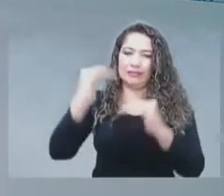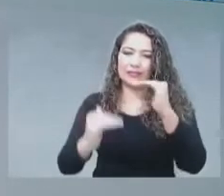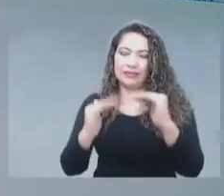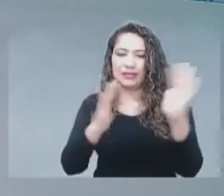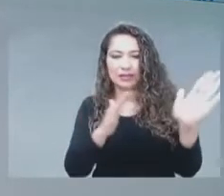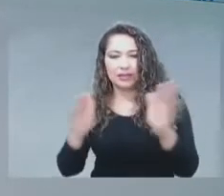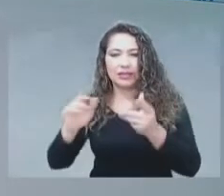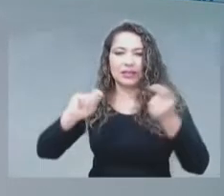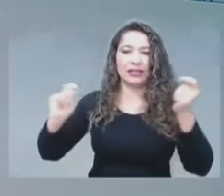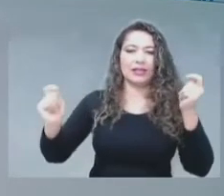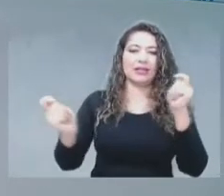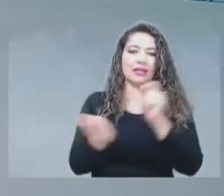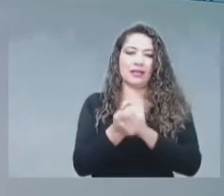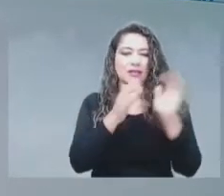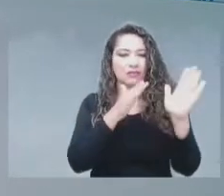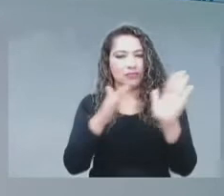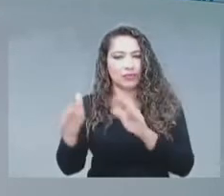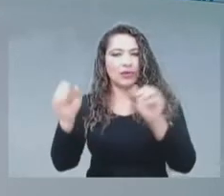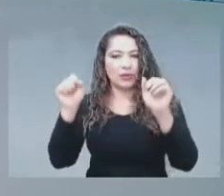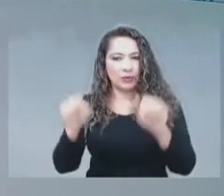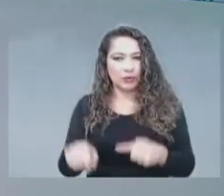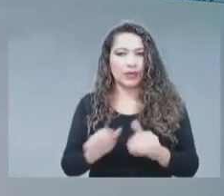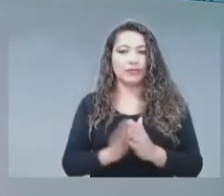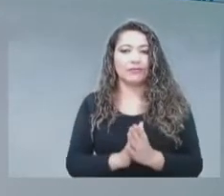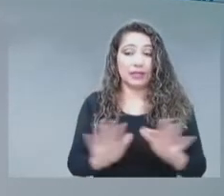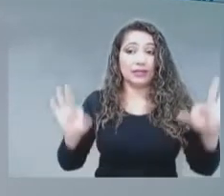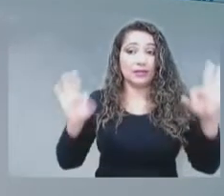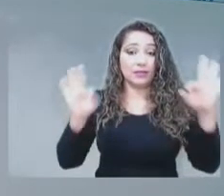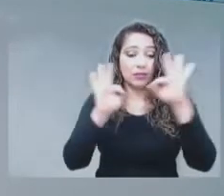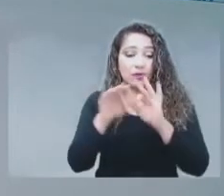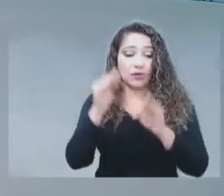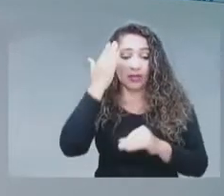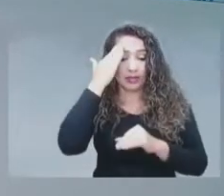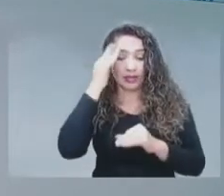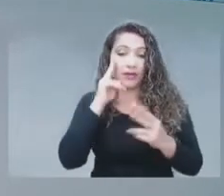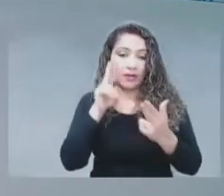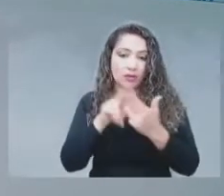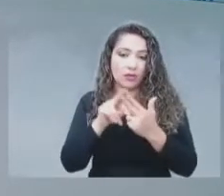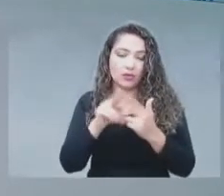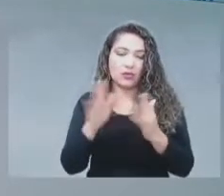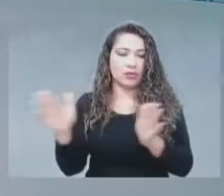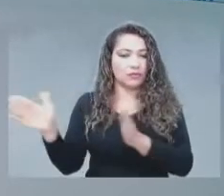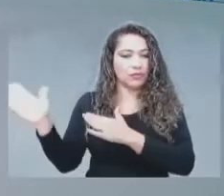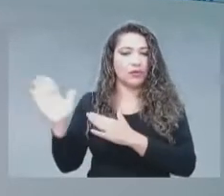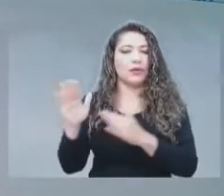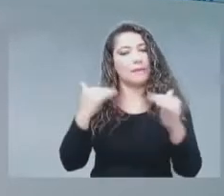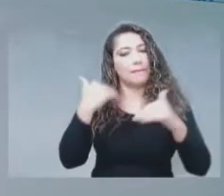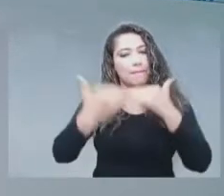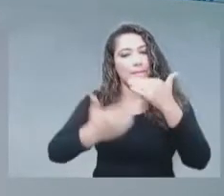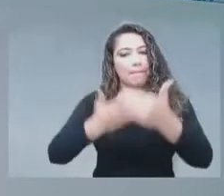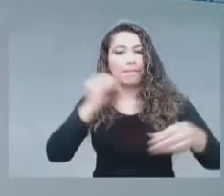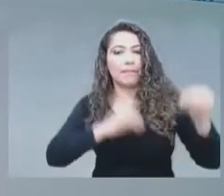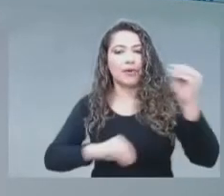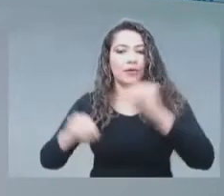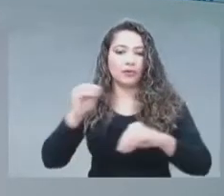economía nacional, pues, fue fundamental poder trabajar con sectores productivos. Es así como